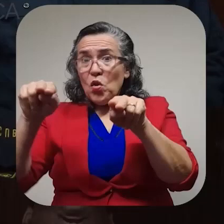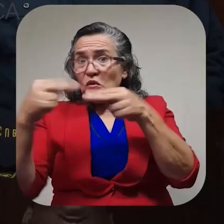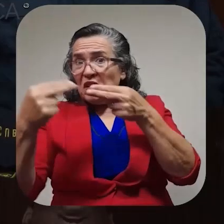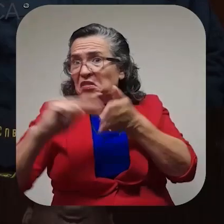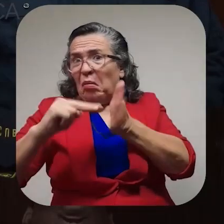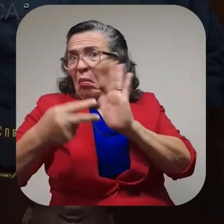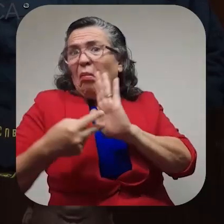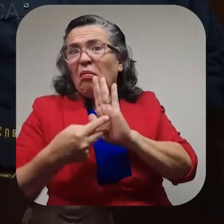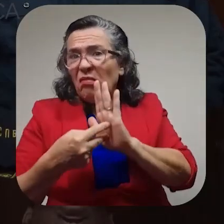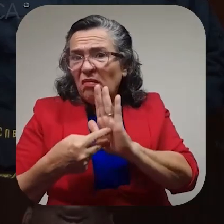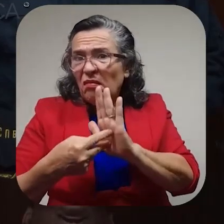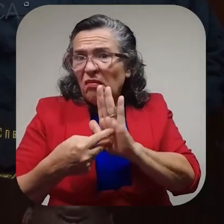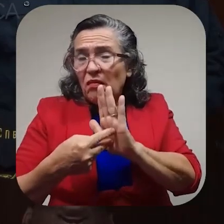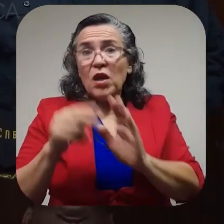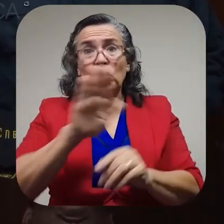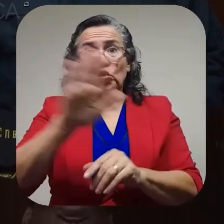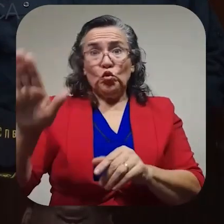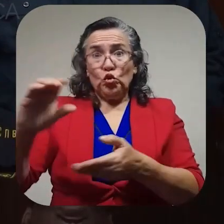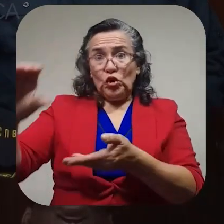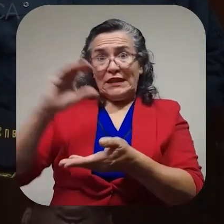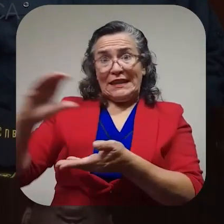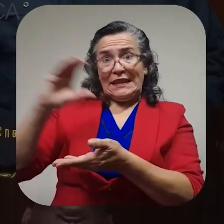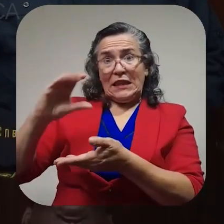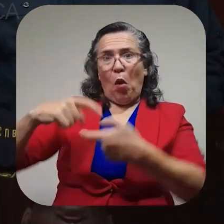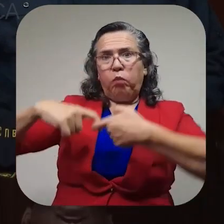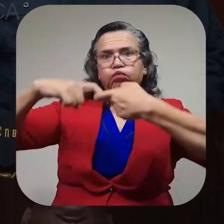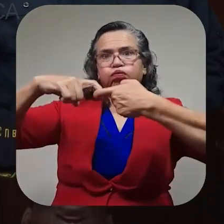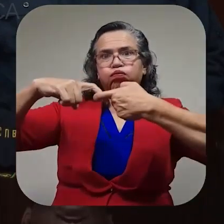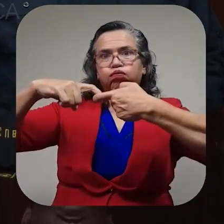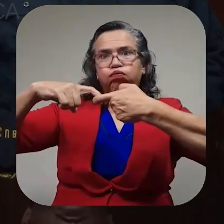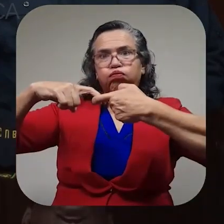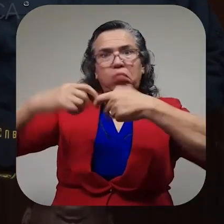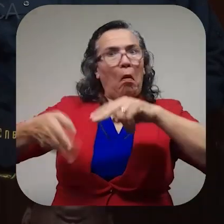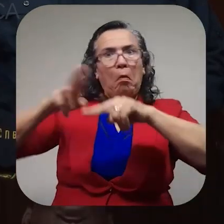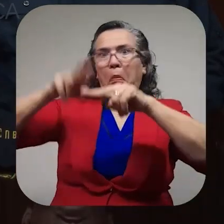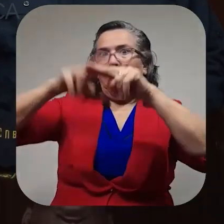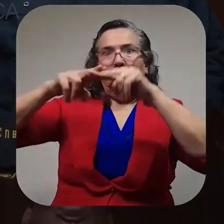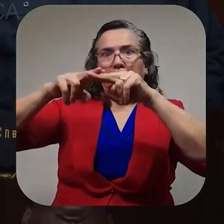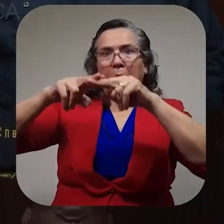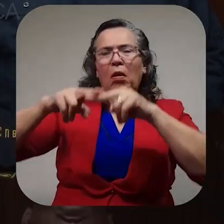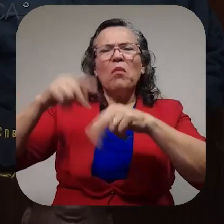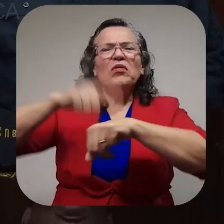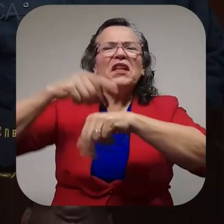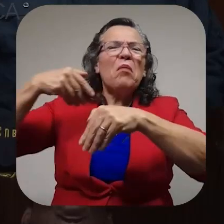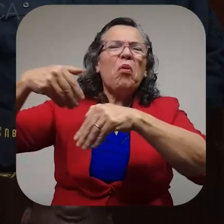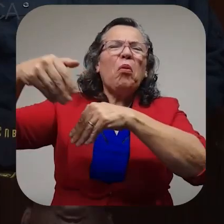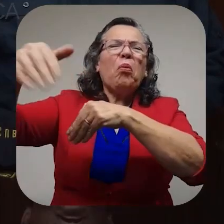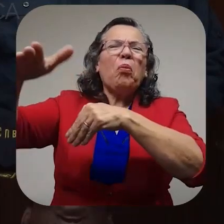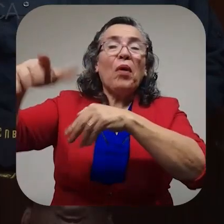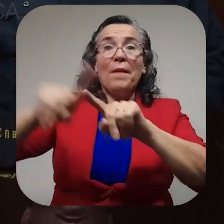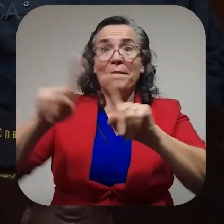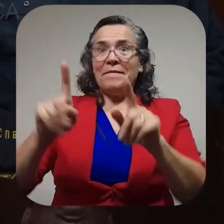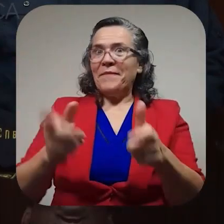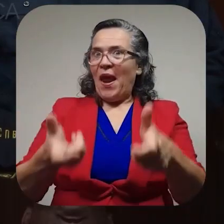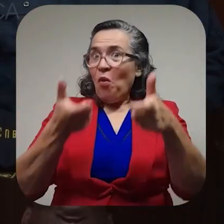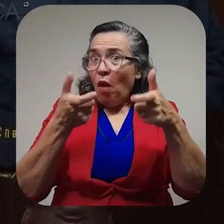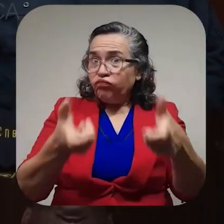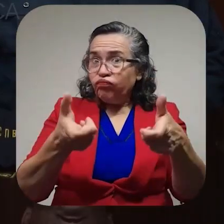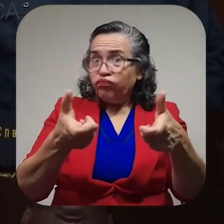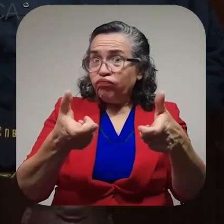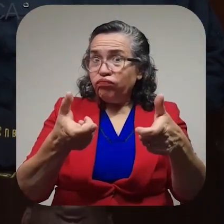noticia hubiera sido que sus salarios estarían congelados por un plazo indefinido de tiempo. Pero